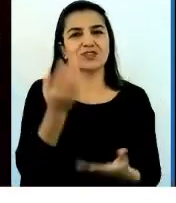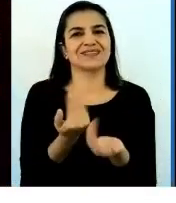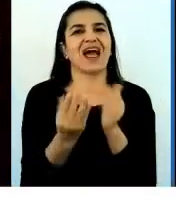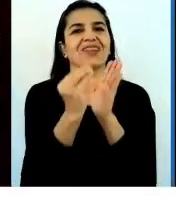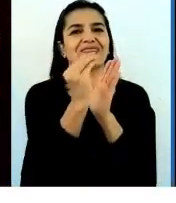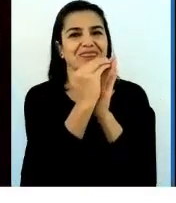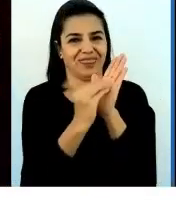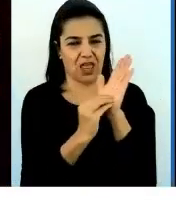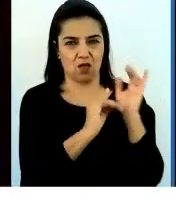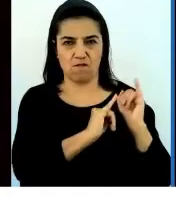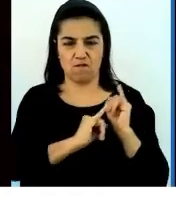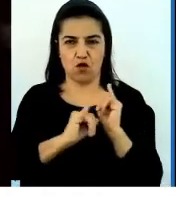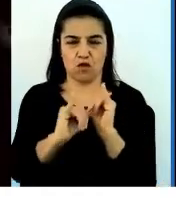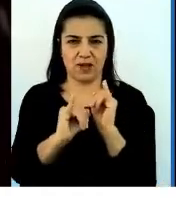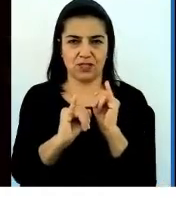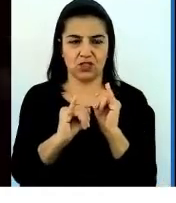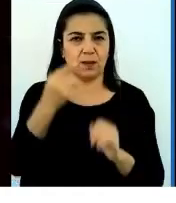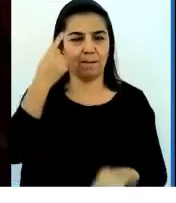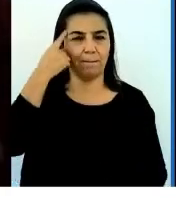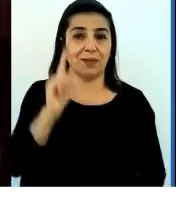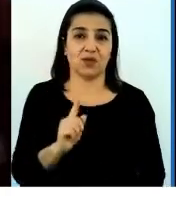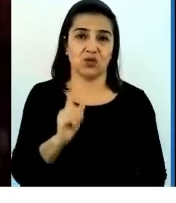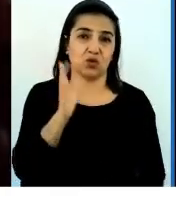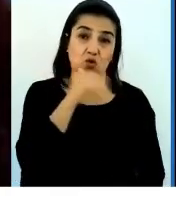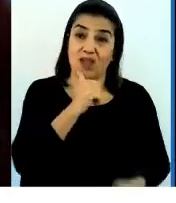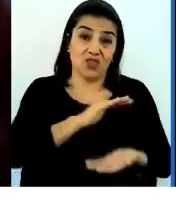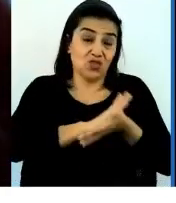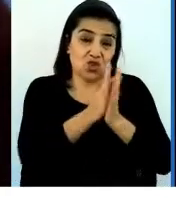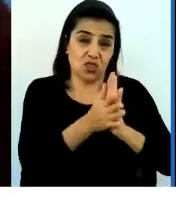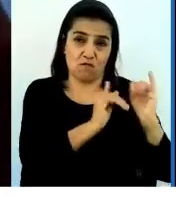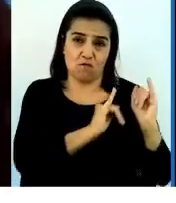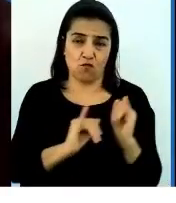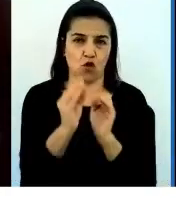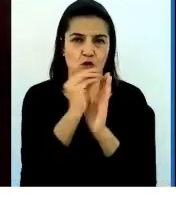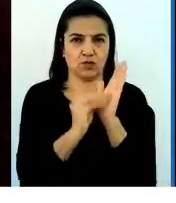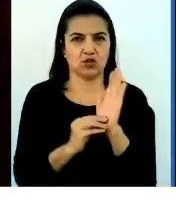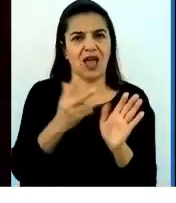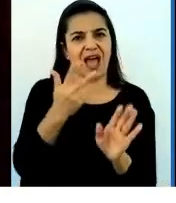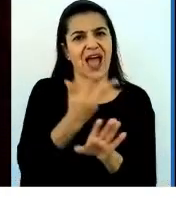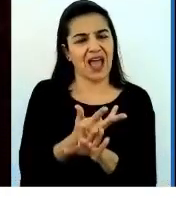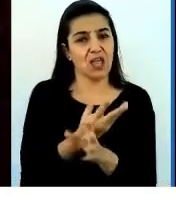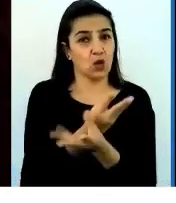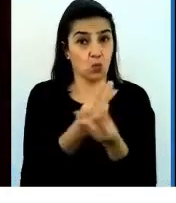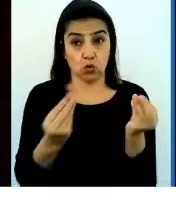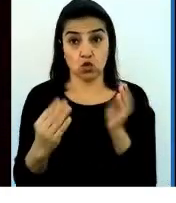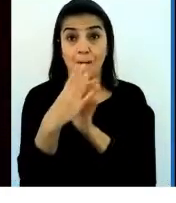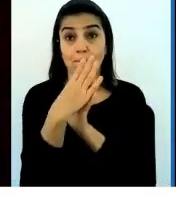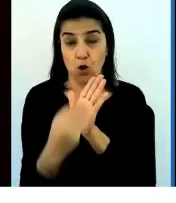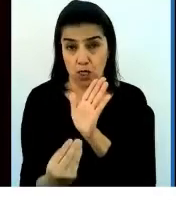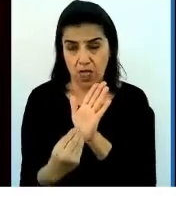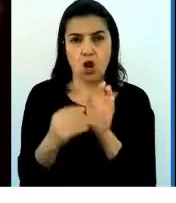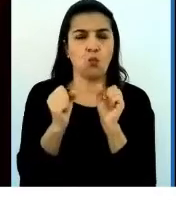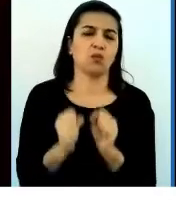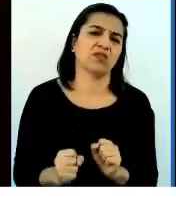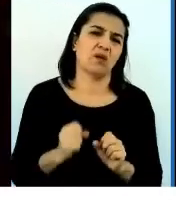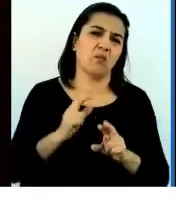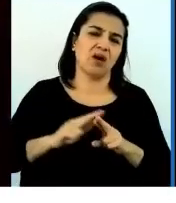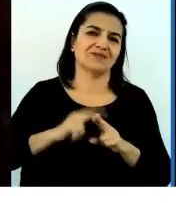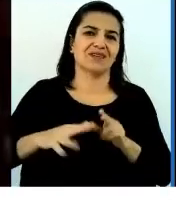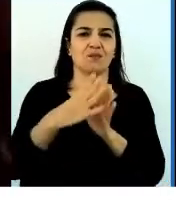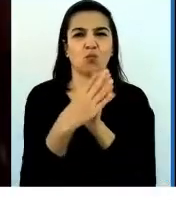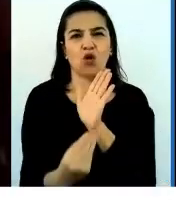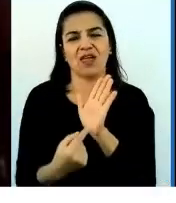pero, por supuesto, no tenemos todos los datos, tenemos muchos models, podemos hacer models de hacer una como